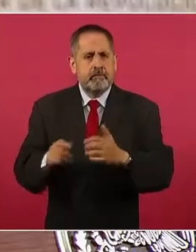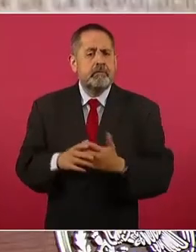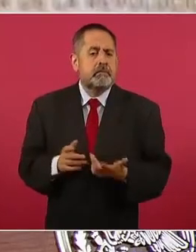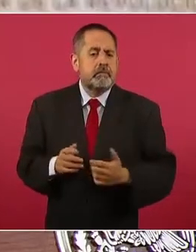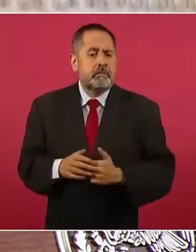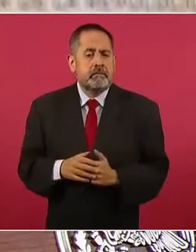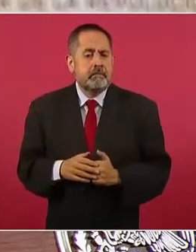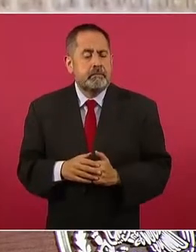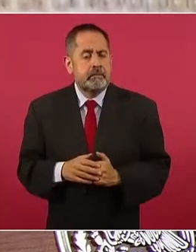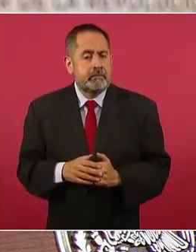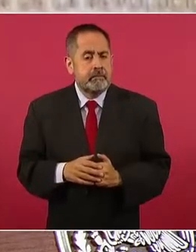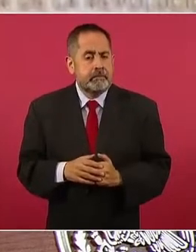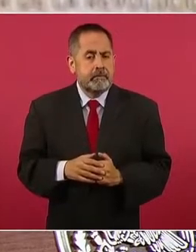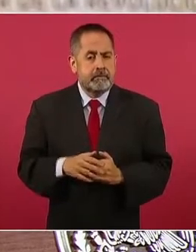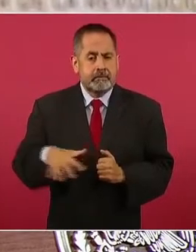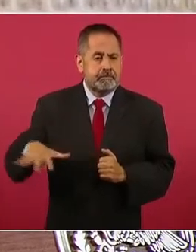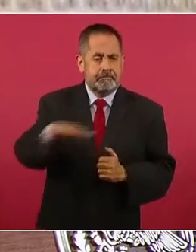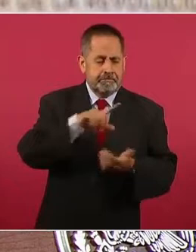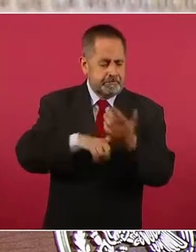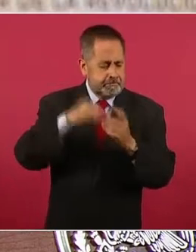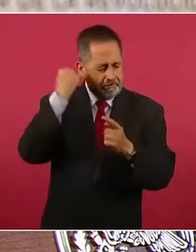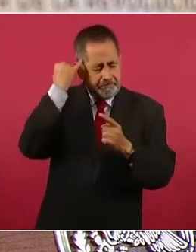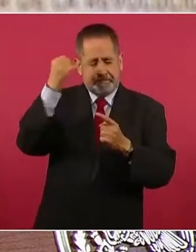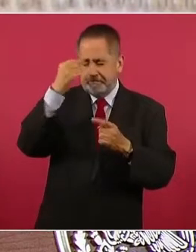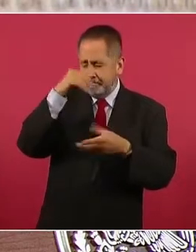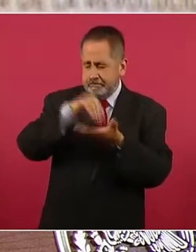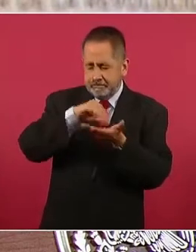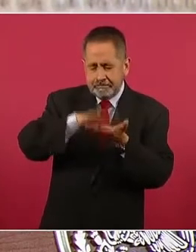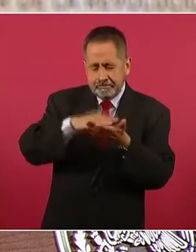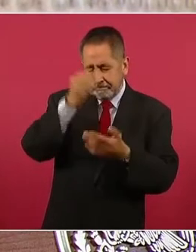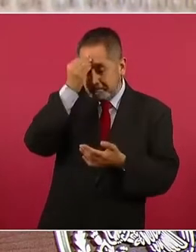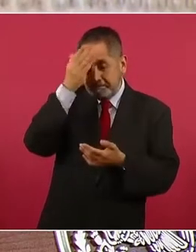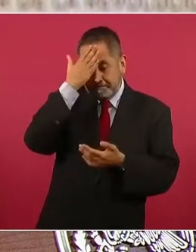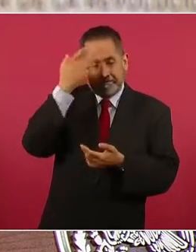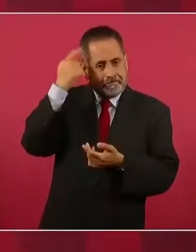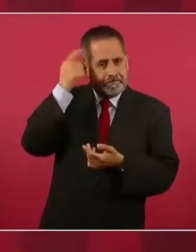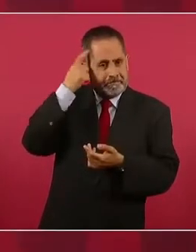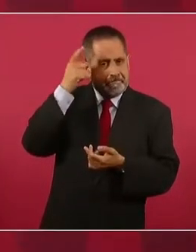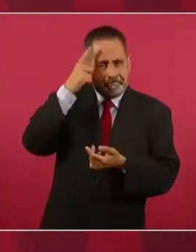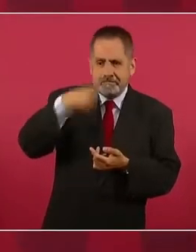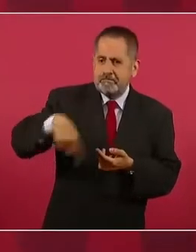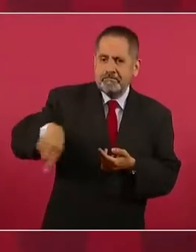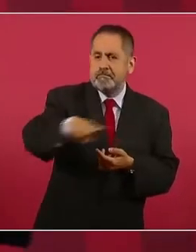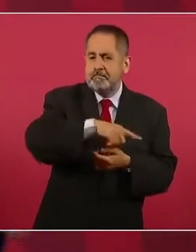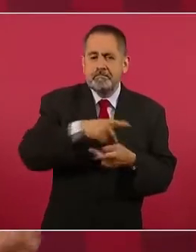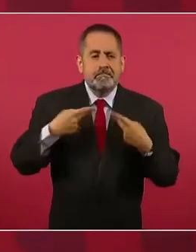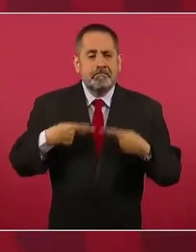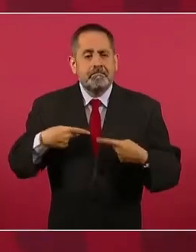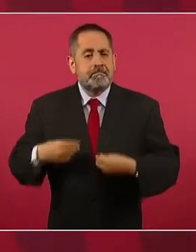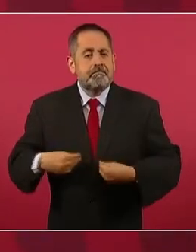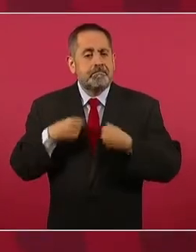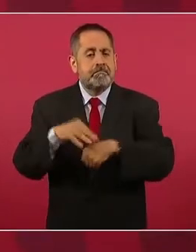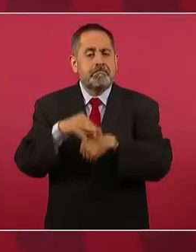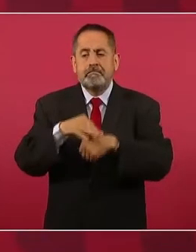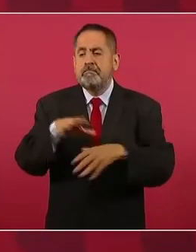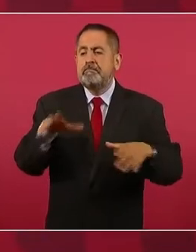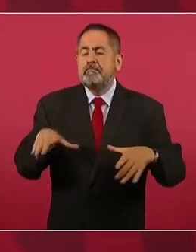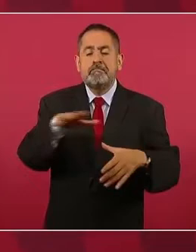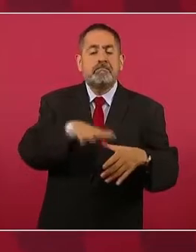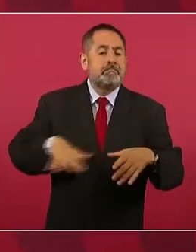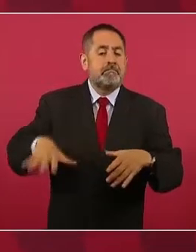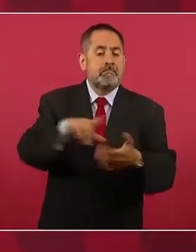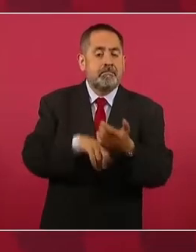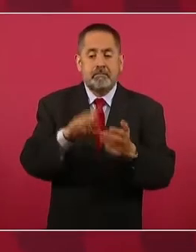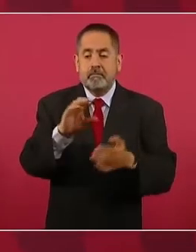con la idiosincrasia de la